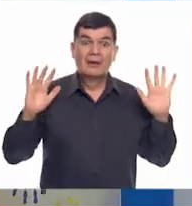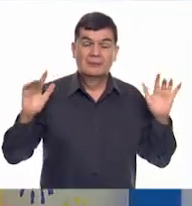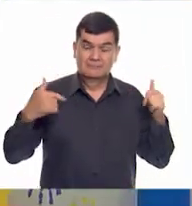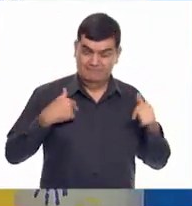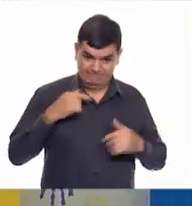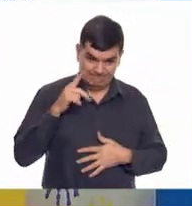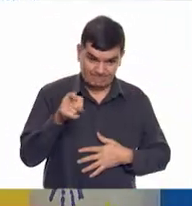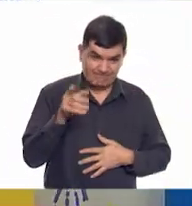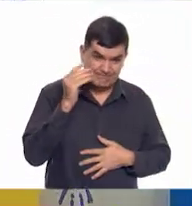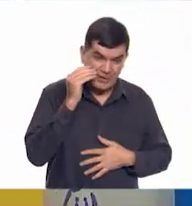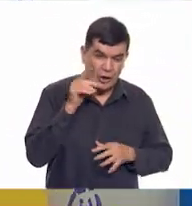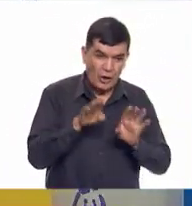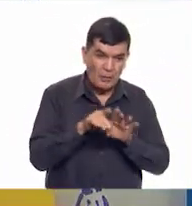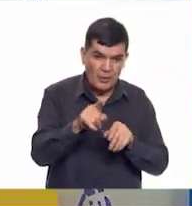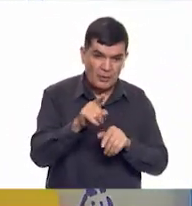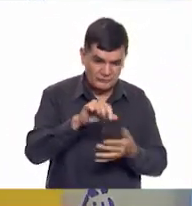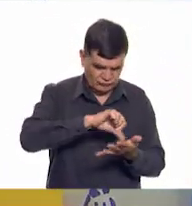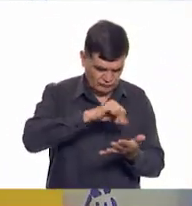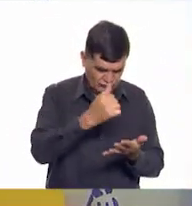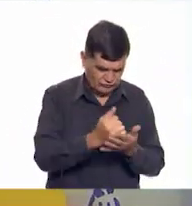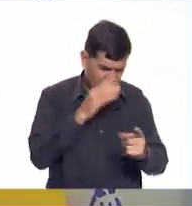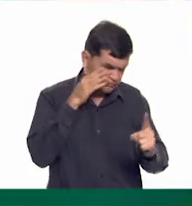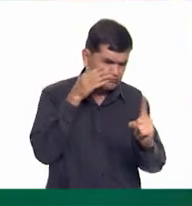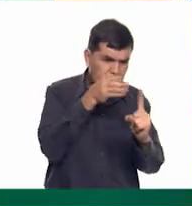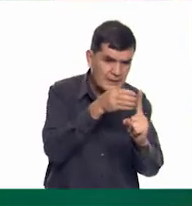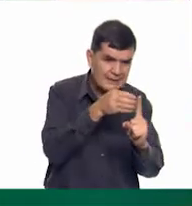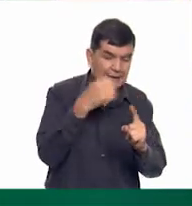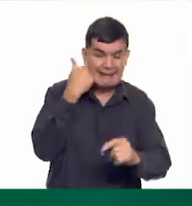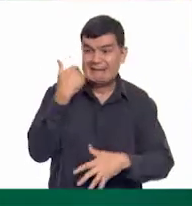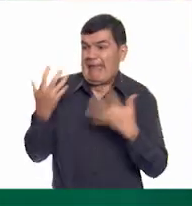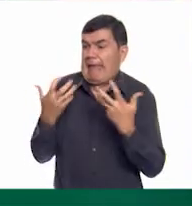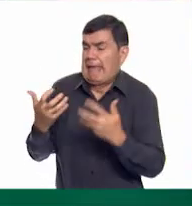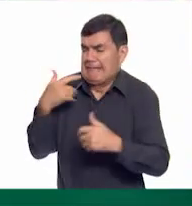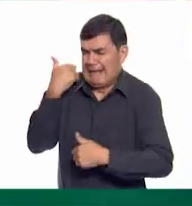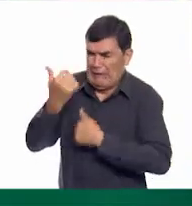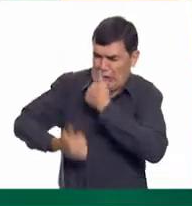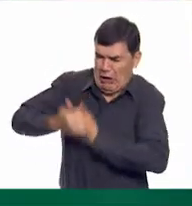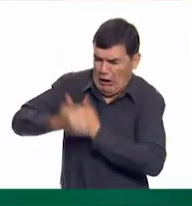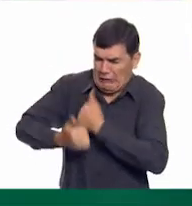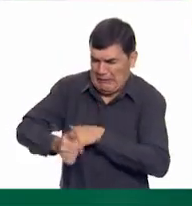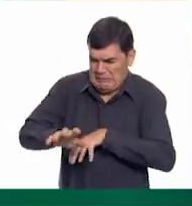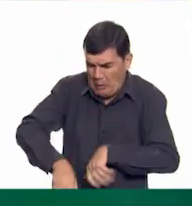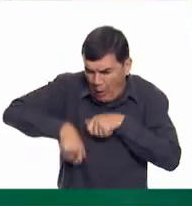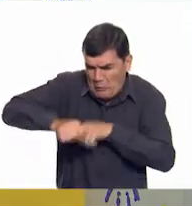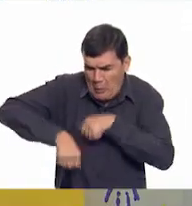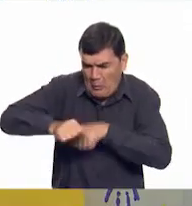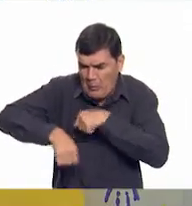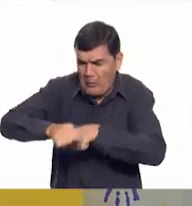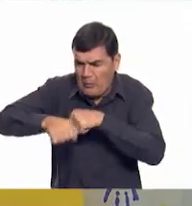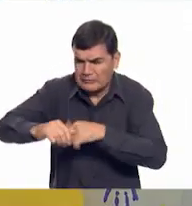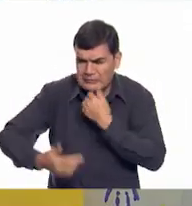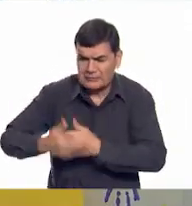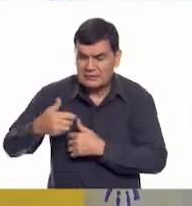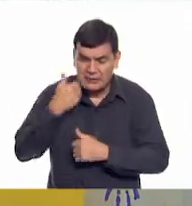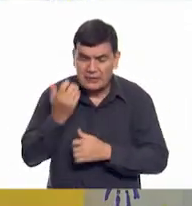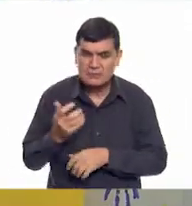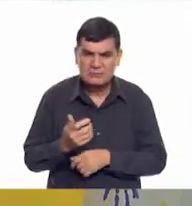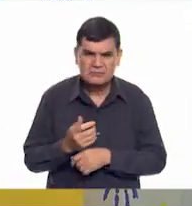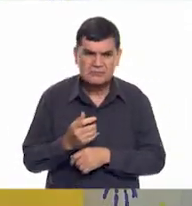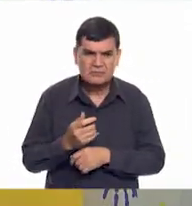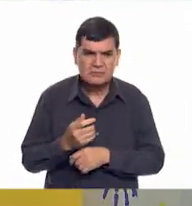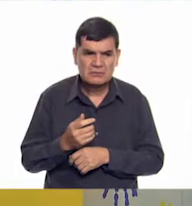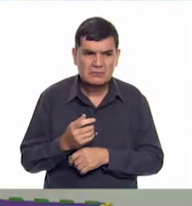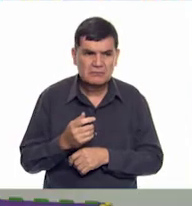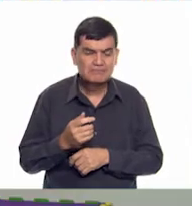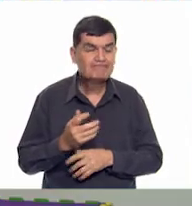¿Escucharon cuál era la meta del Pony? Es que haya correr y saltar en carreras. ¡Oh, muy bien! Pero, ¿qué pasó después?